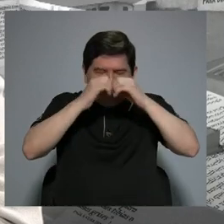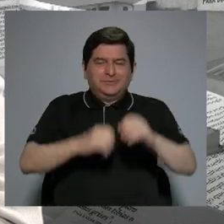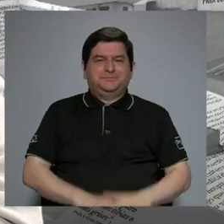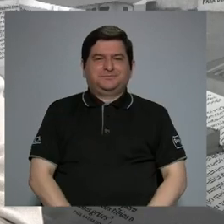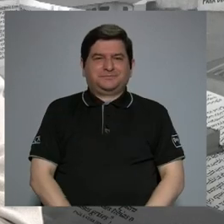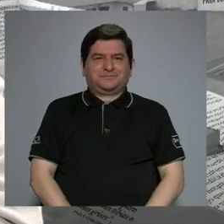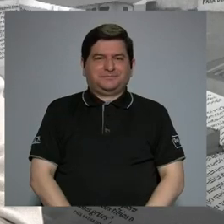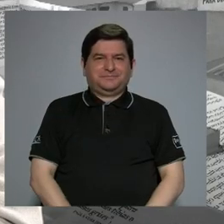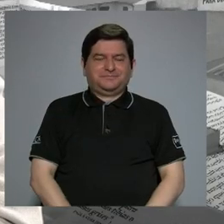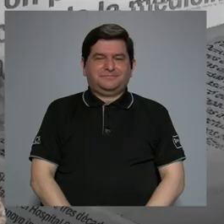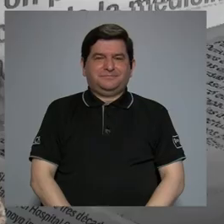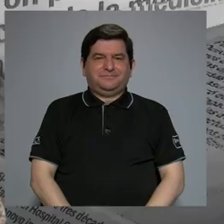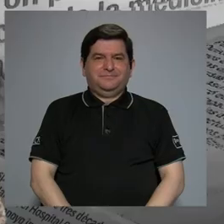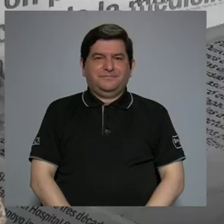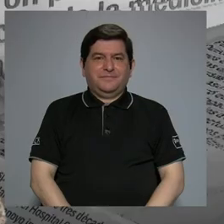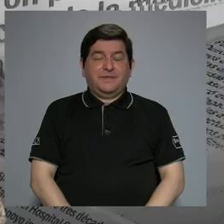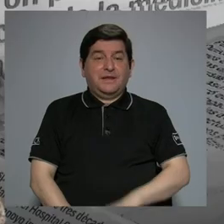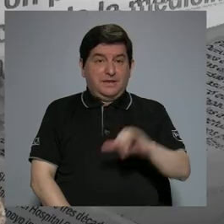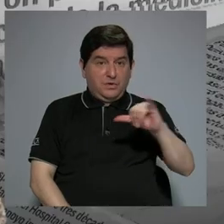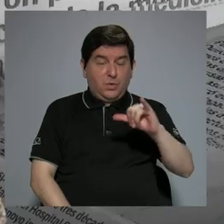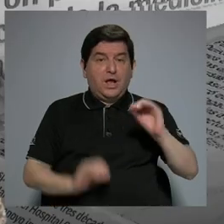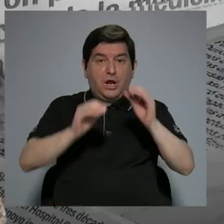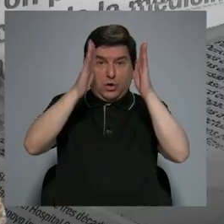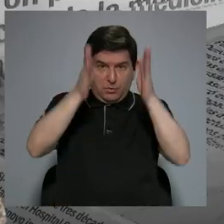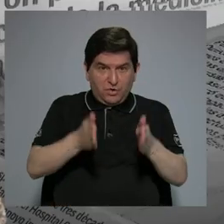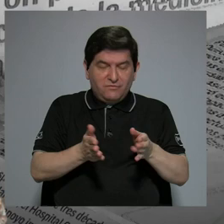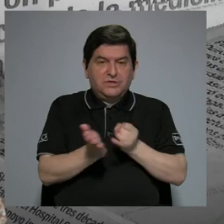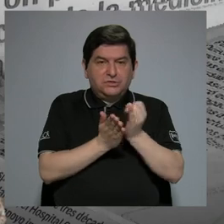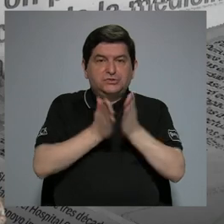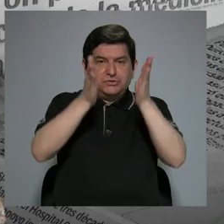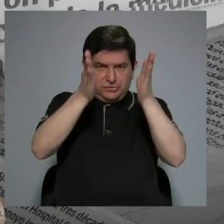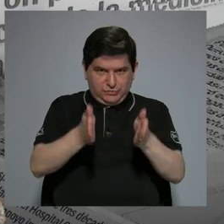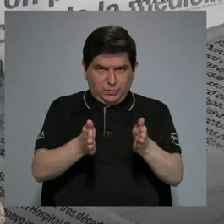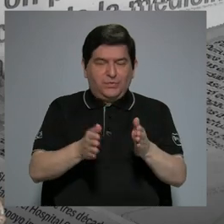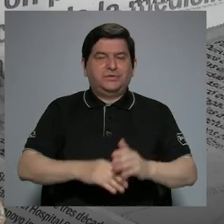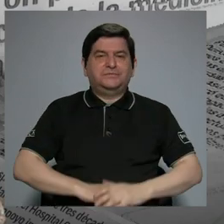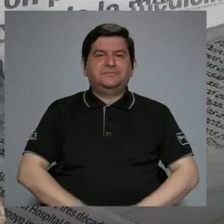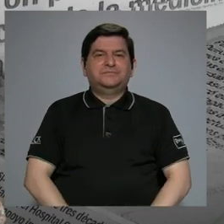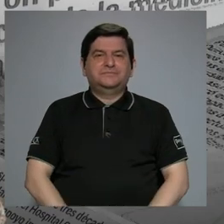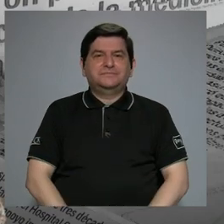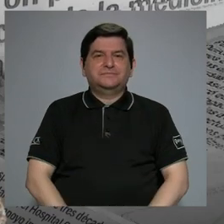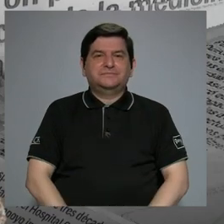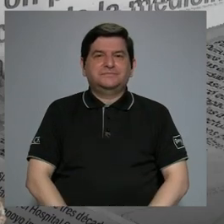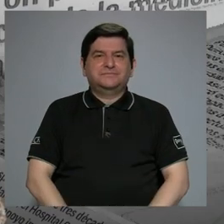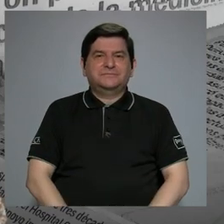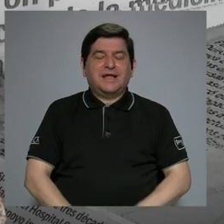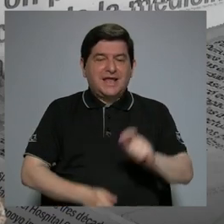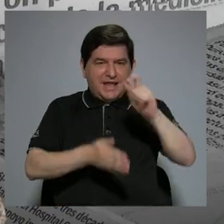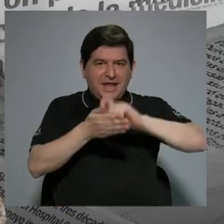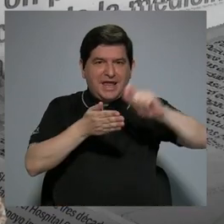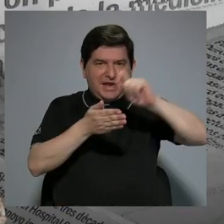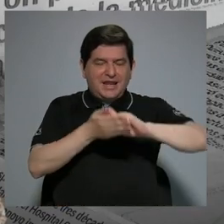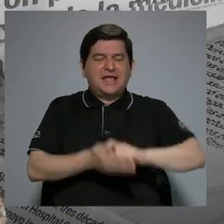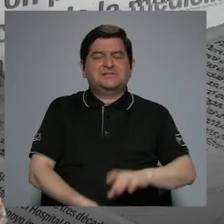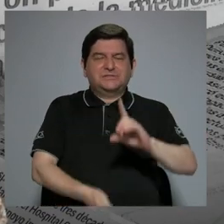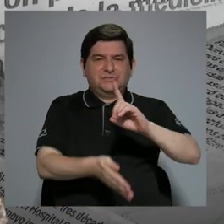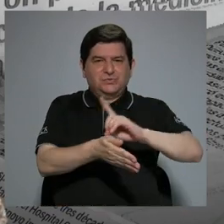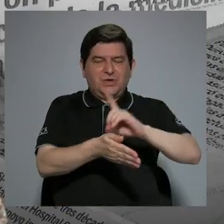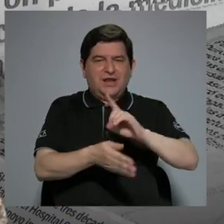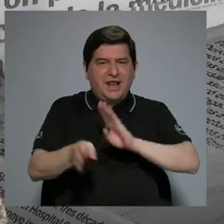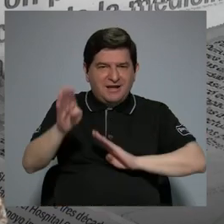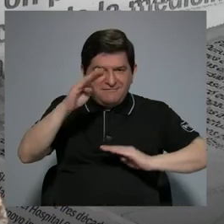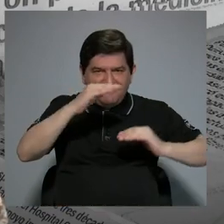EMIC. Y también es profesor e investigador también en la Escuela de Medicina de la